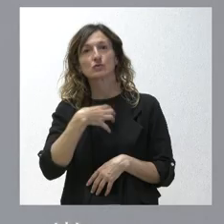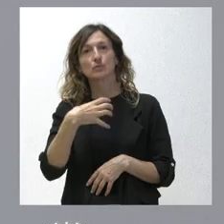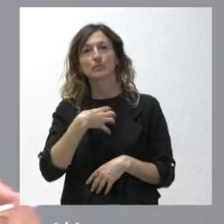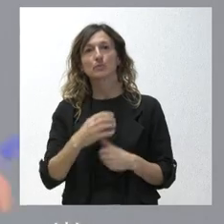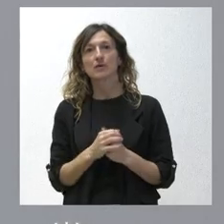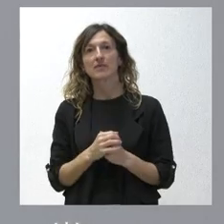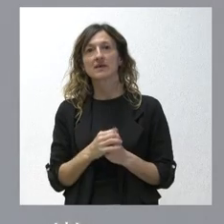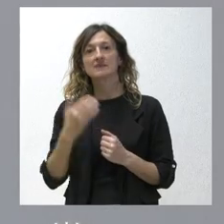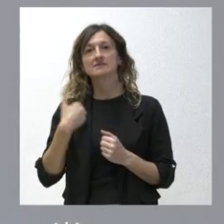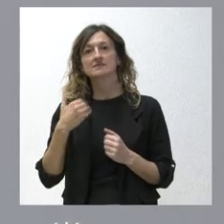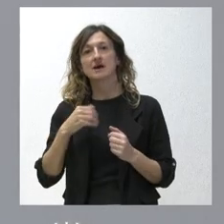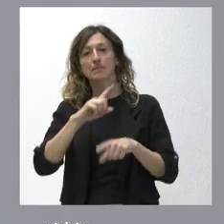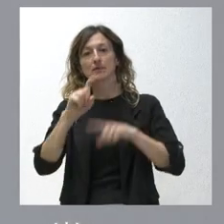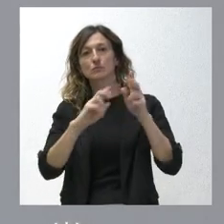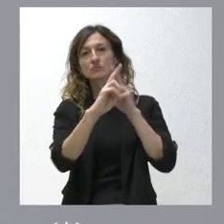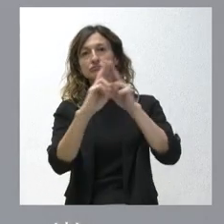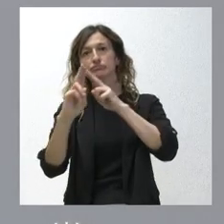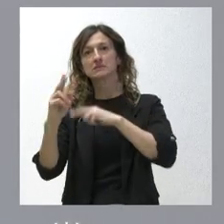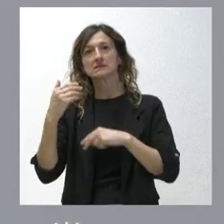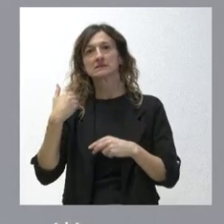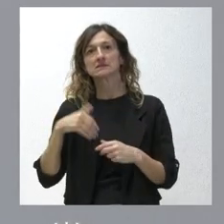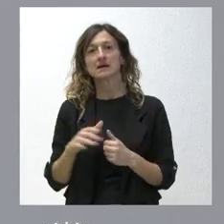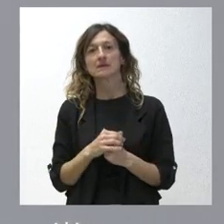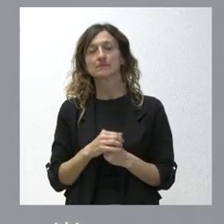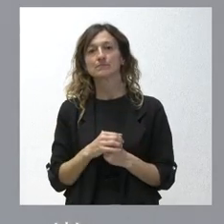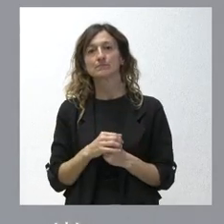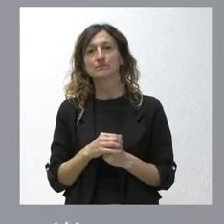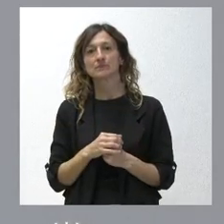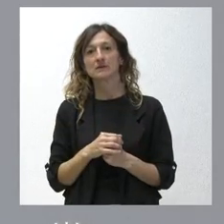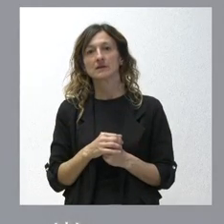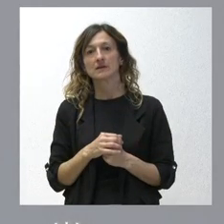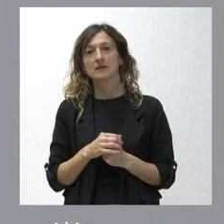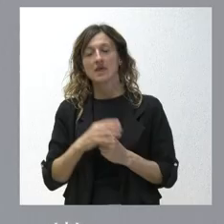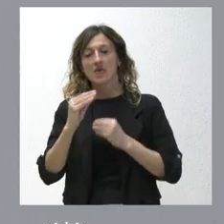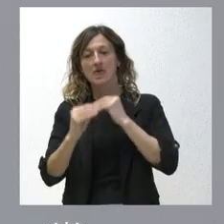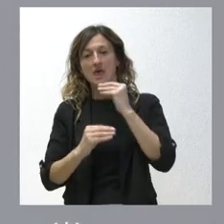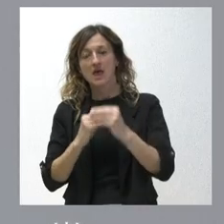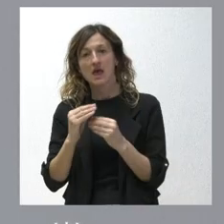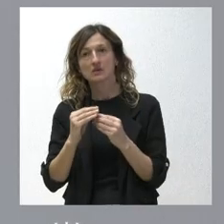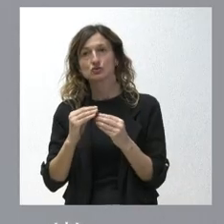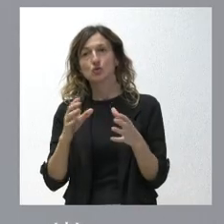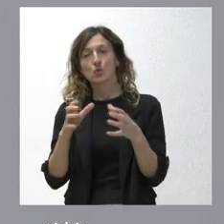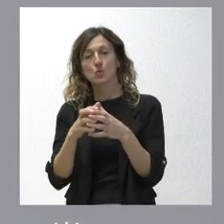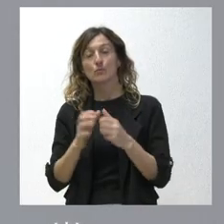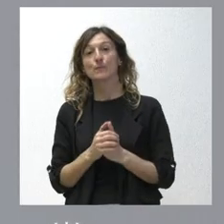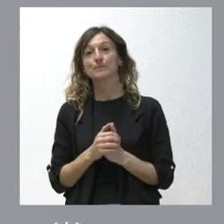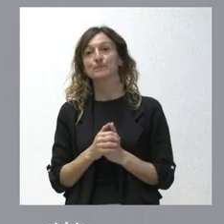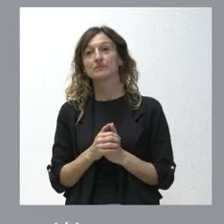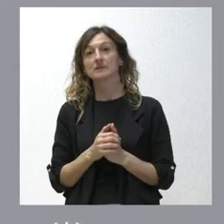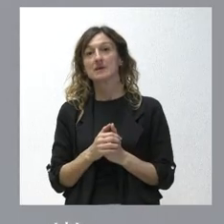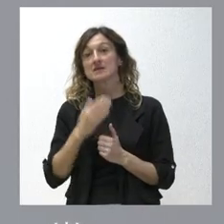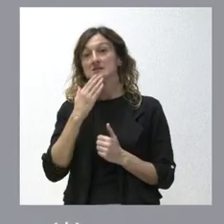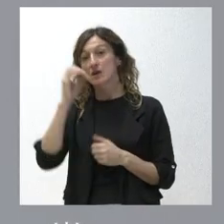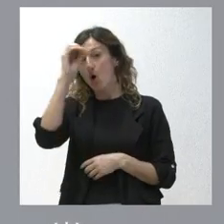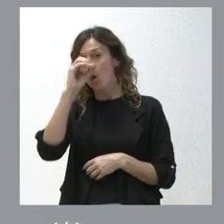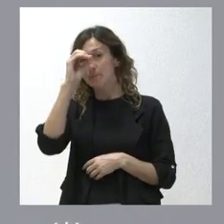he contestado a las preguntas que sus compañeros han realizado en torno a esta posición. Si finalmente cambian la